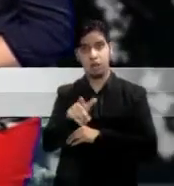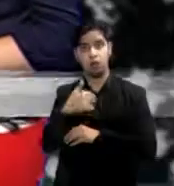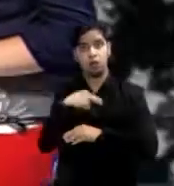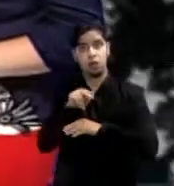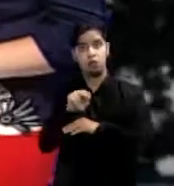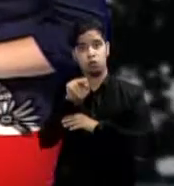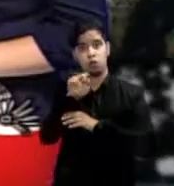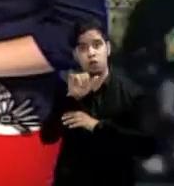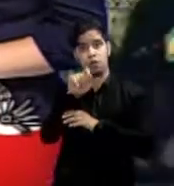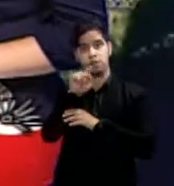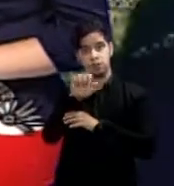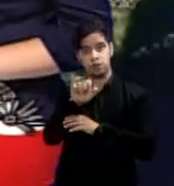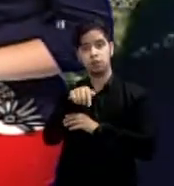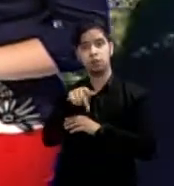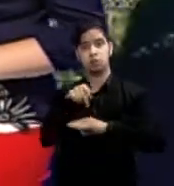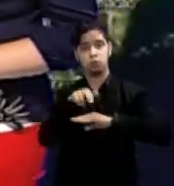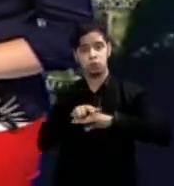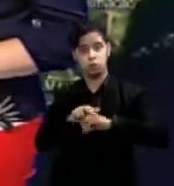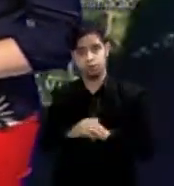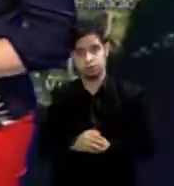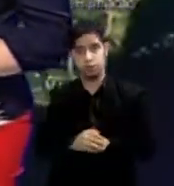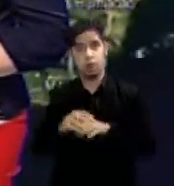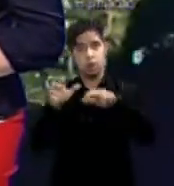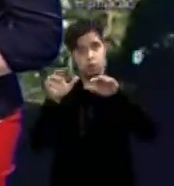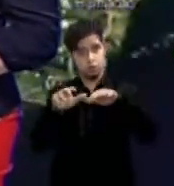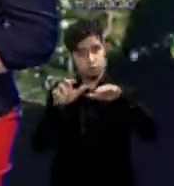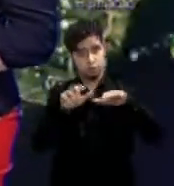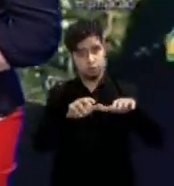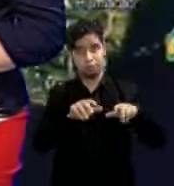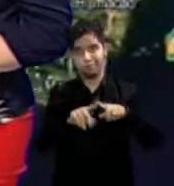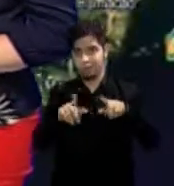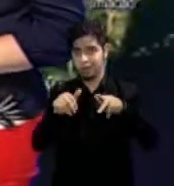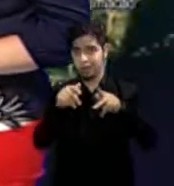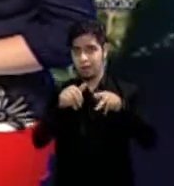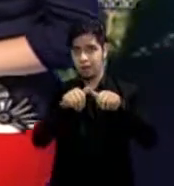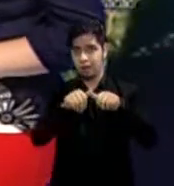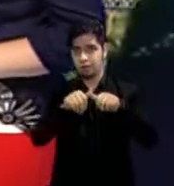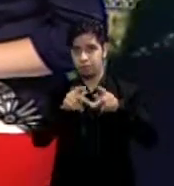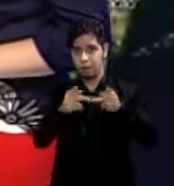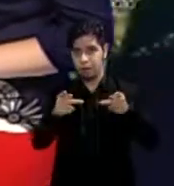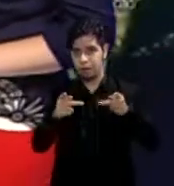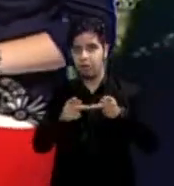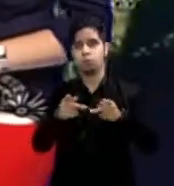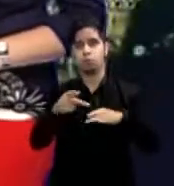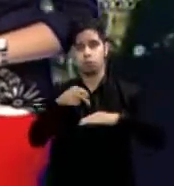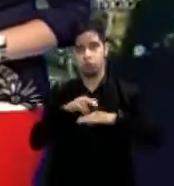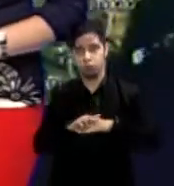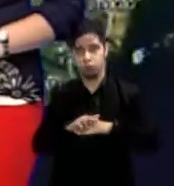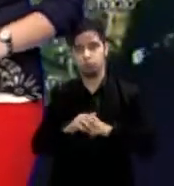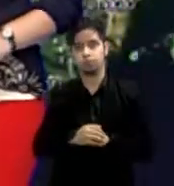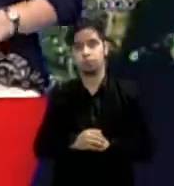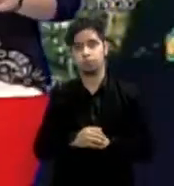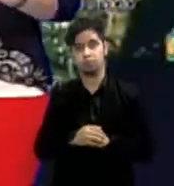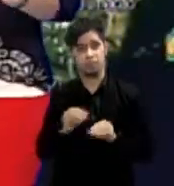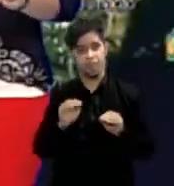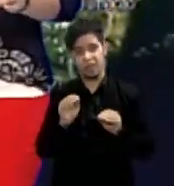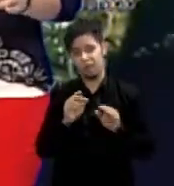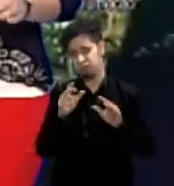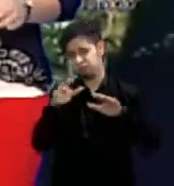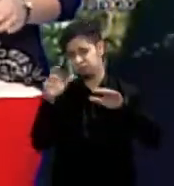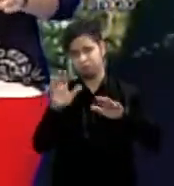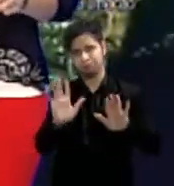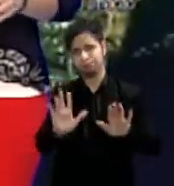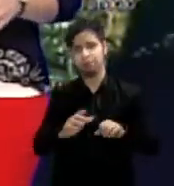Es un impulso de humedad. Aguaceros dispersos y aislados en la zona noroeste bajo el efecto del calor del día, nada significativo. Sigue